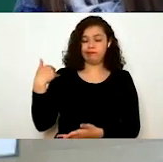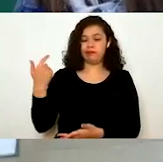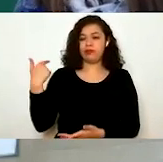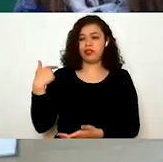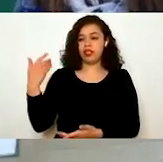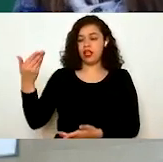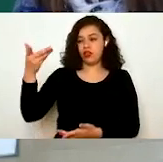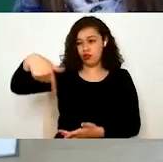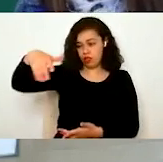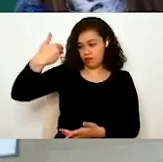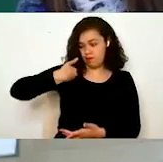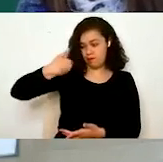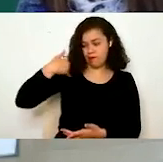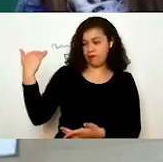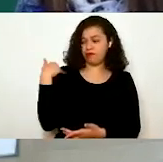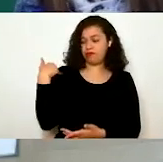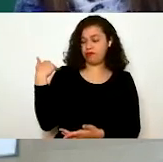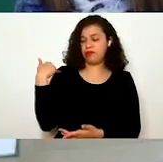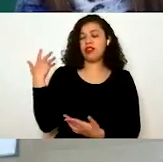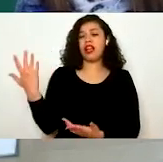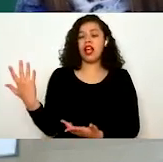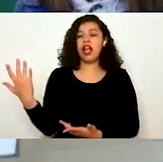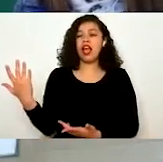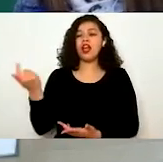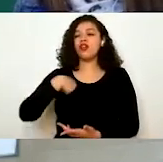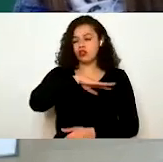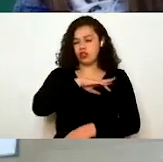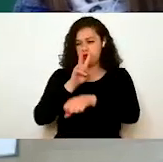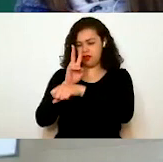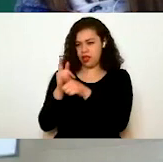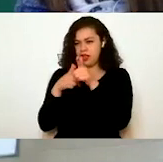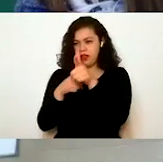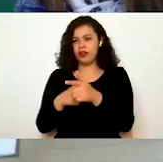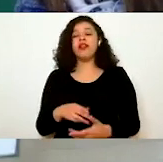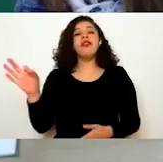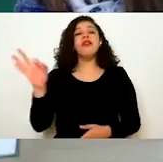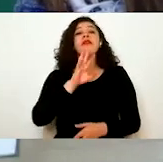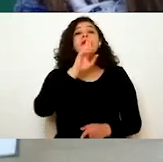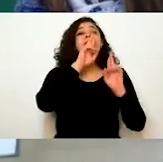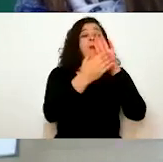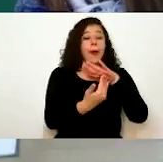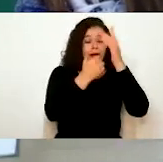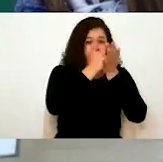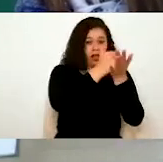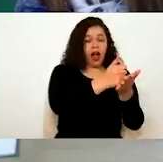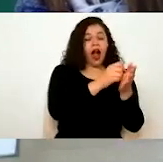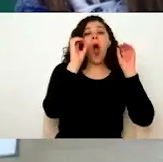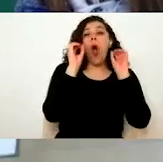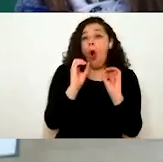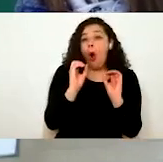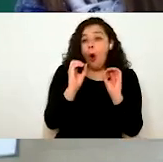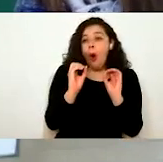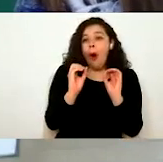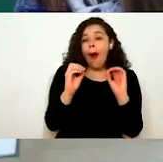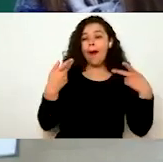ustedes nos hacen con las diferentes áreas. La respuesta ya sea que se las dé mesa de ayuda o se las dan directamente los